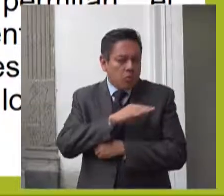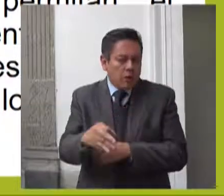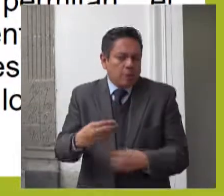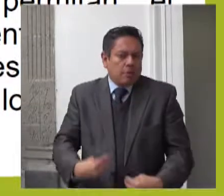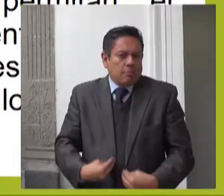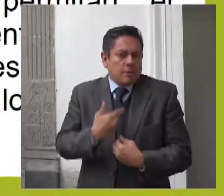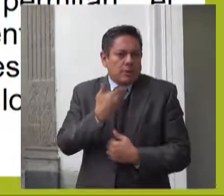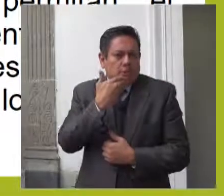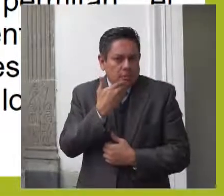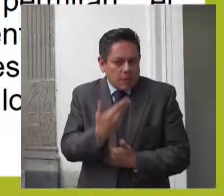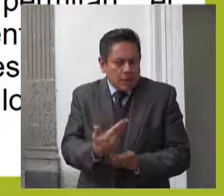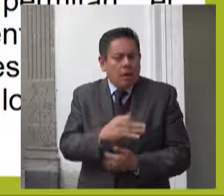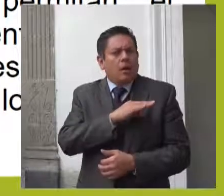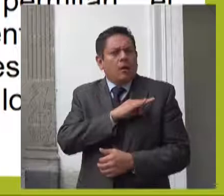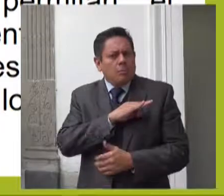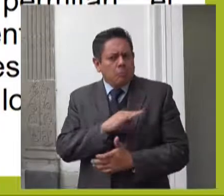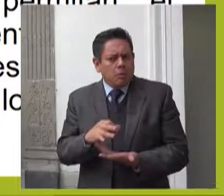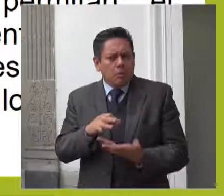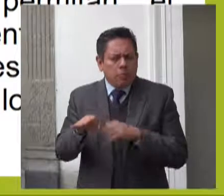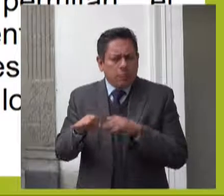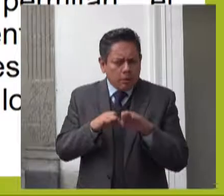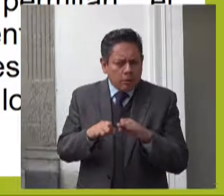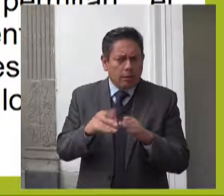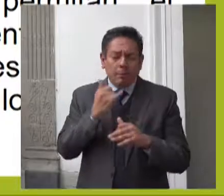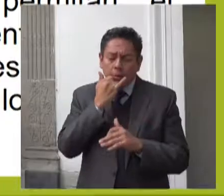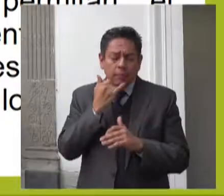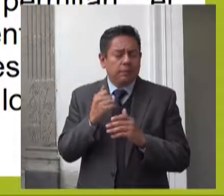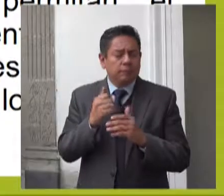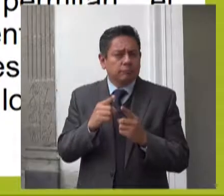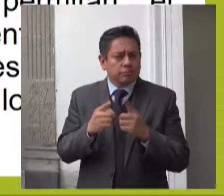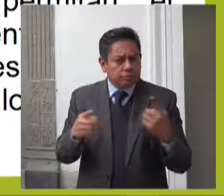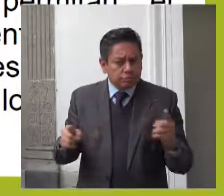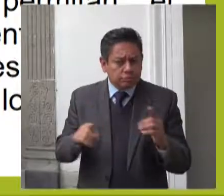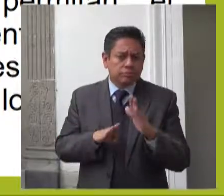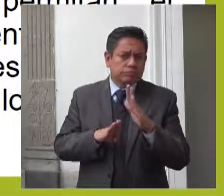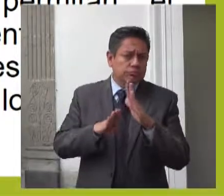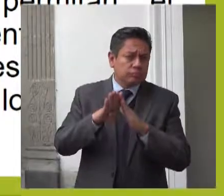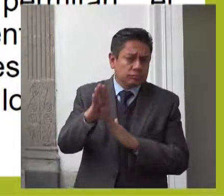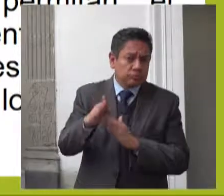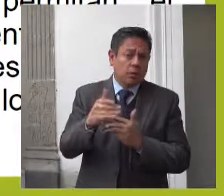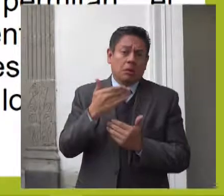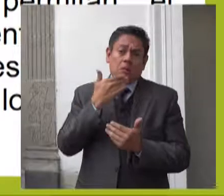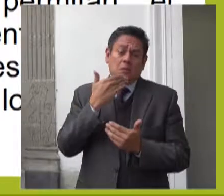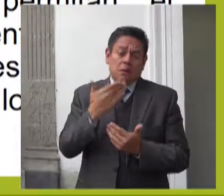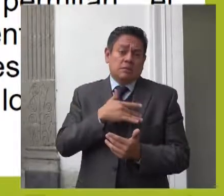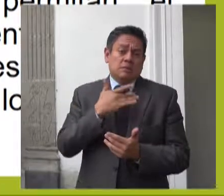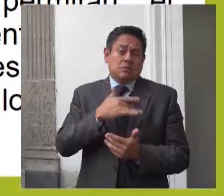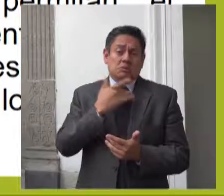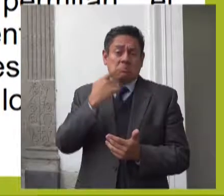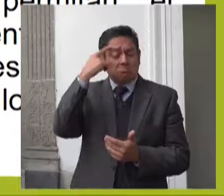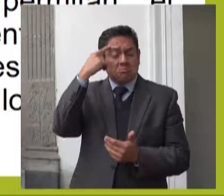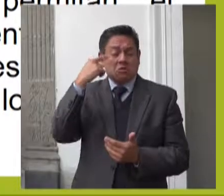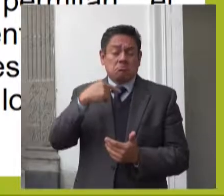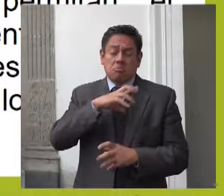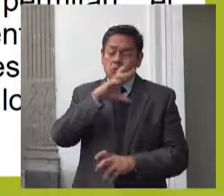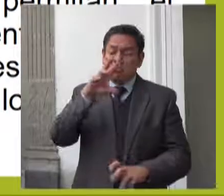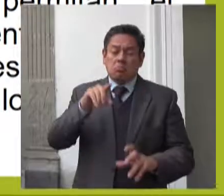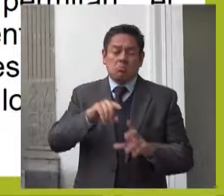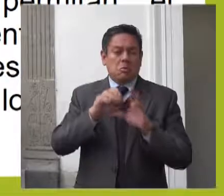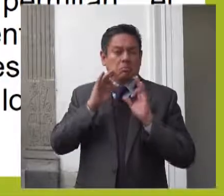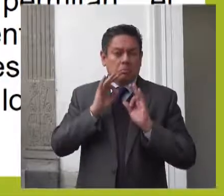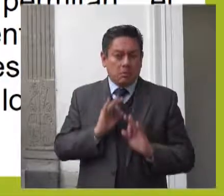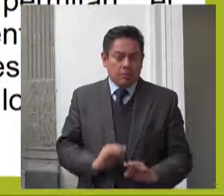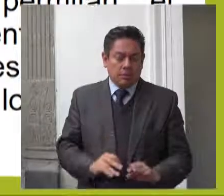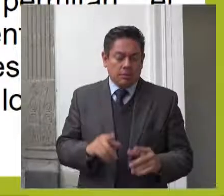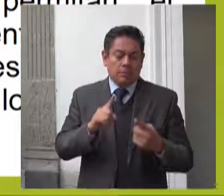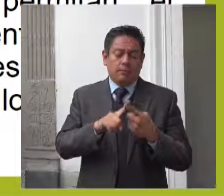supervivencia y el desarrollo de prioridad bienestar y a un sano desarrollo integral a